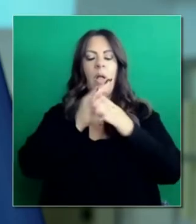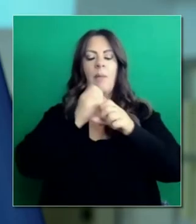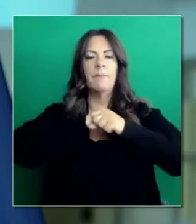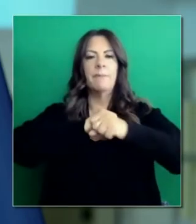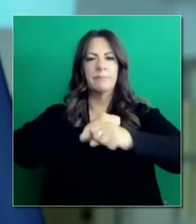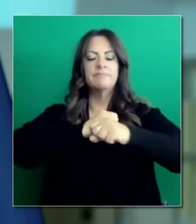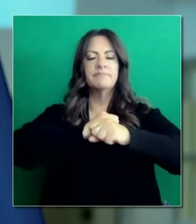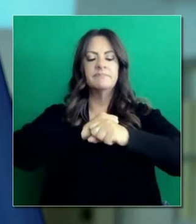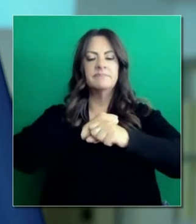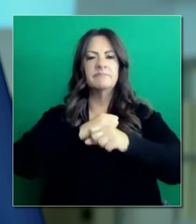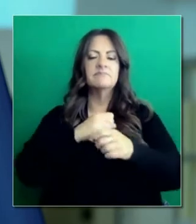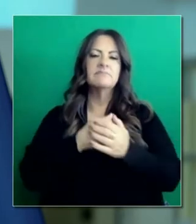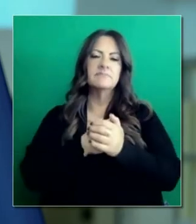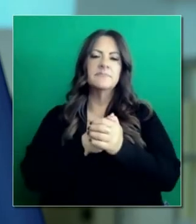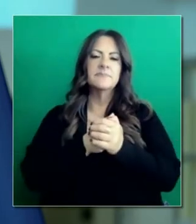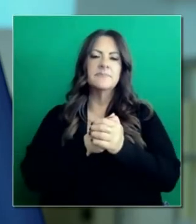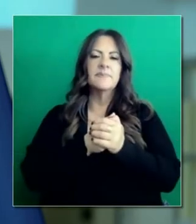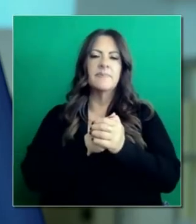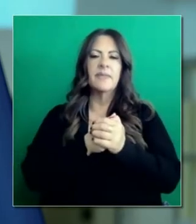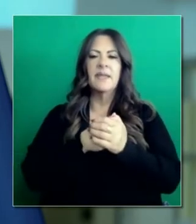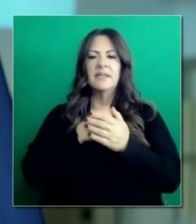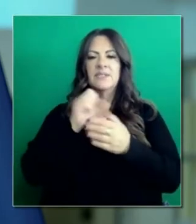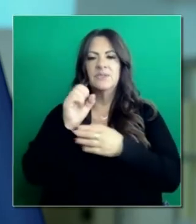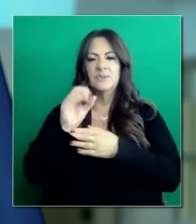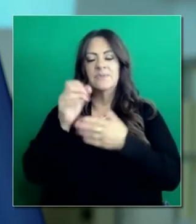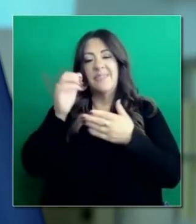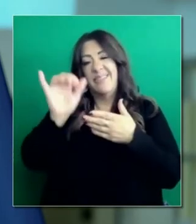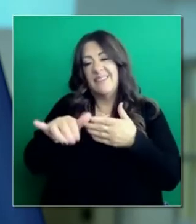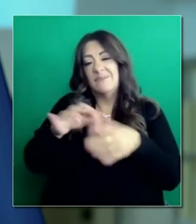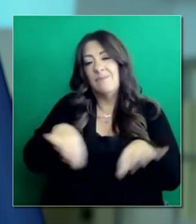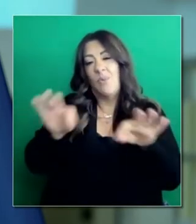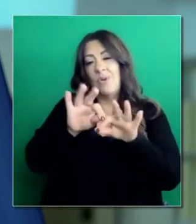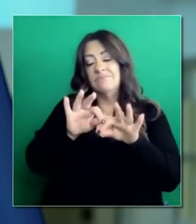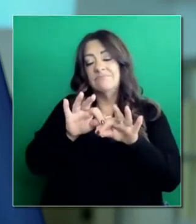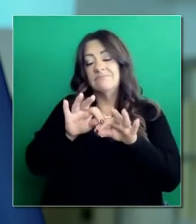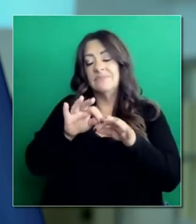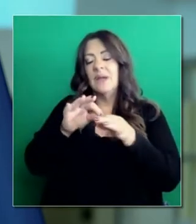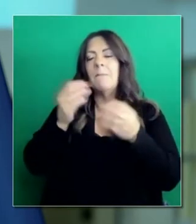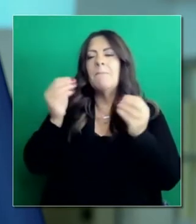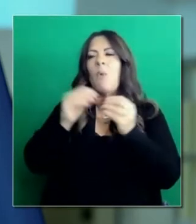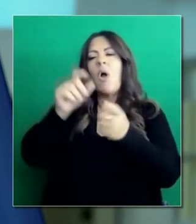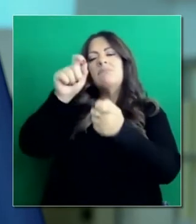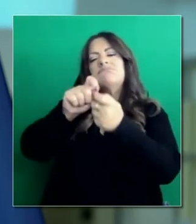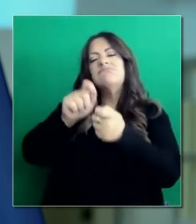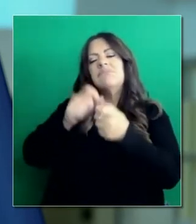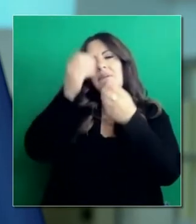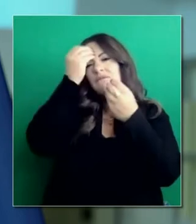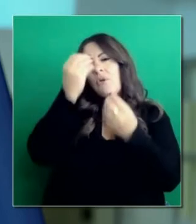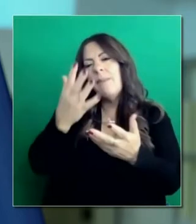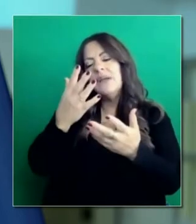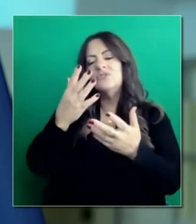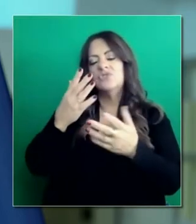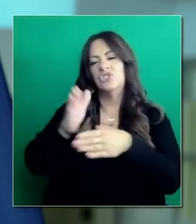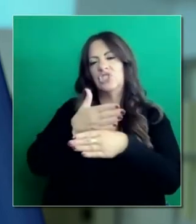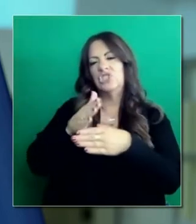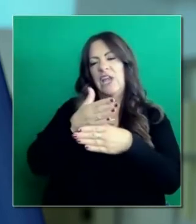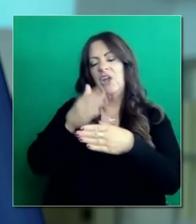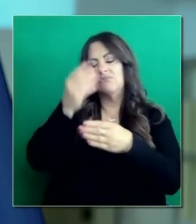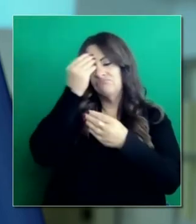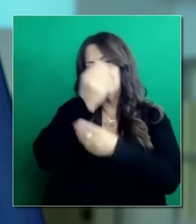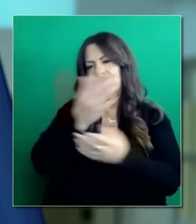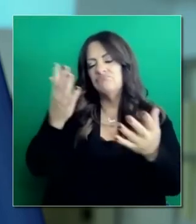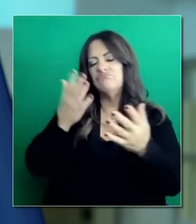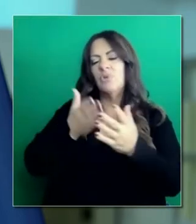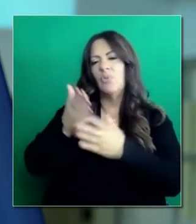trabajo. Y eso será publicado mañana. Y con más detalle para todos. Para darles la confianza de que el Estado se está